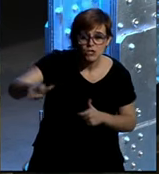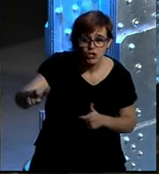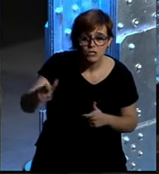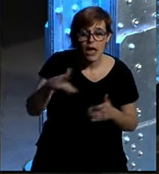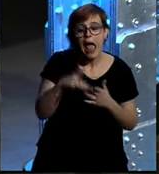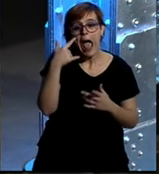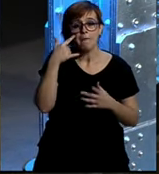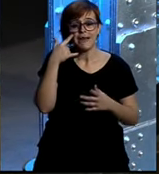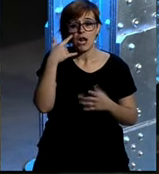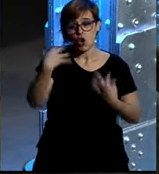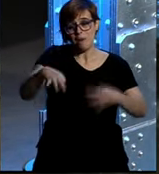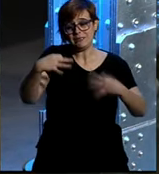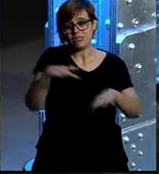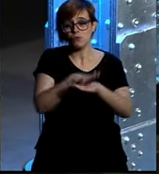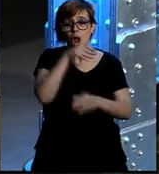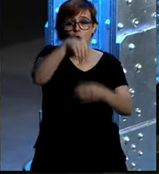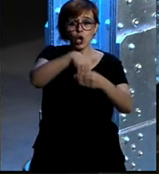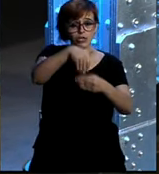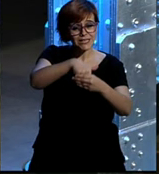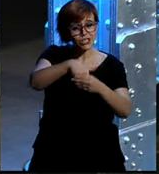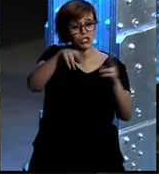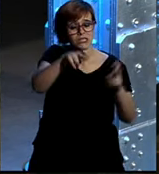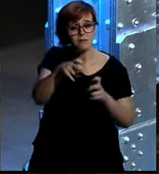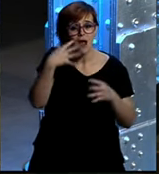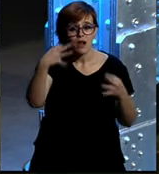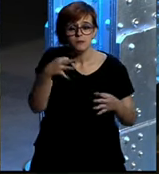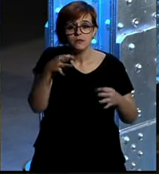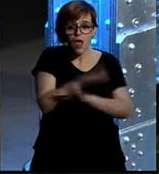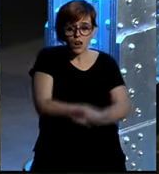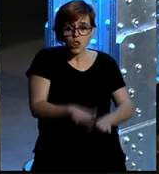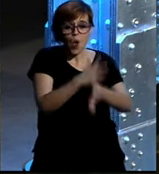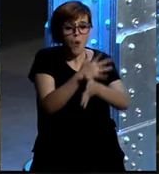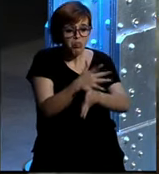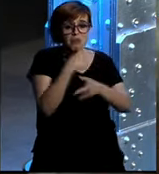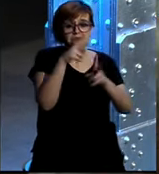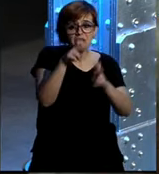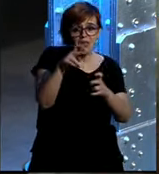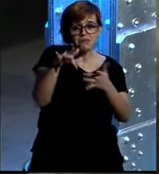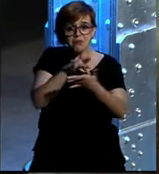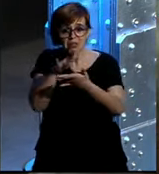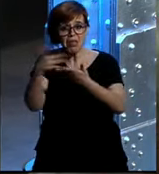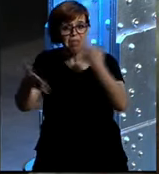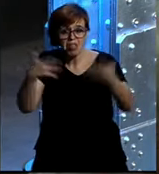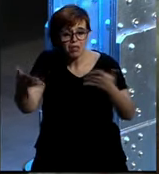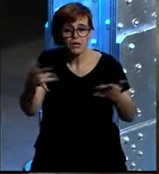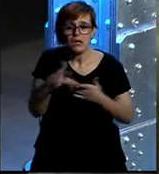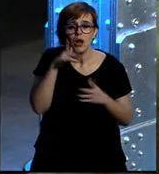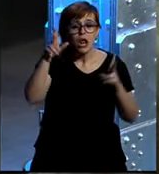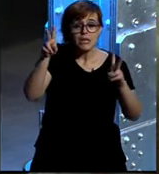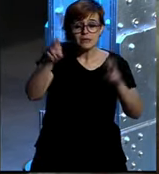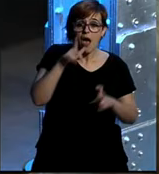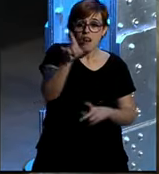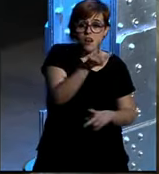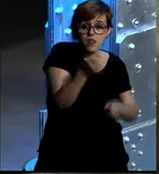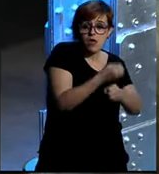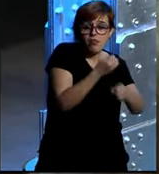en general el contenido desgraciadamente pues son los niños jugando al no sé qué al tiquete al no sé qué y tal y yo el linker en el que